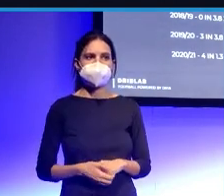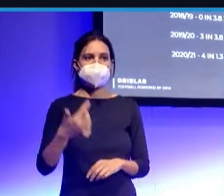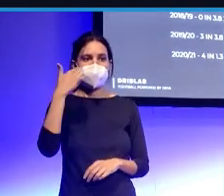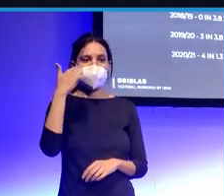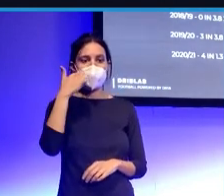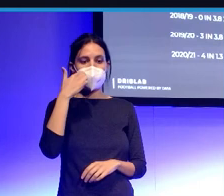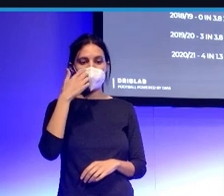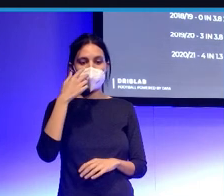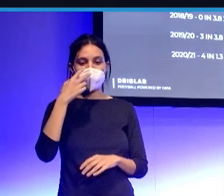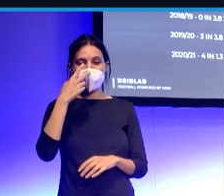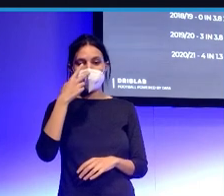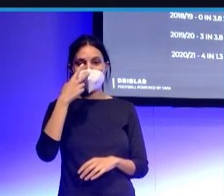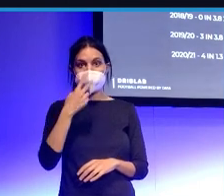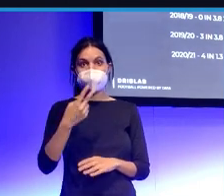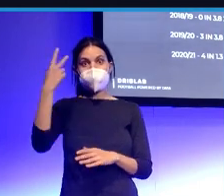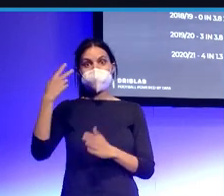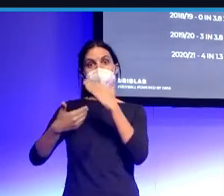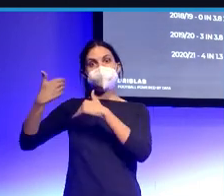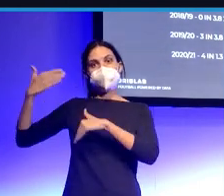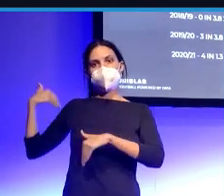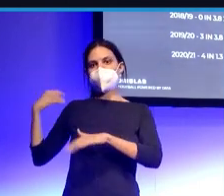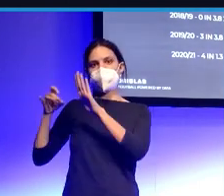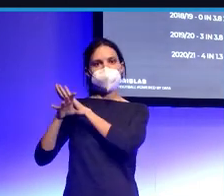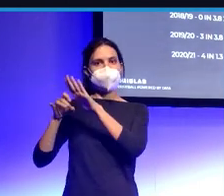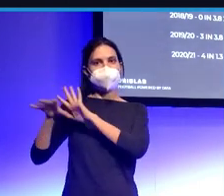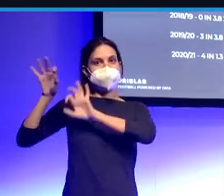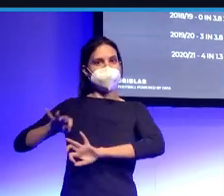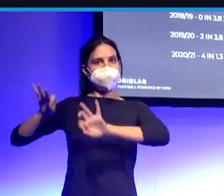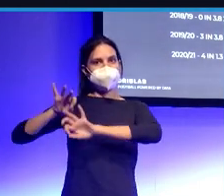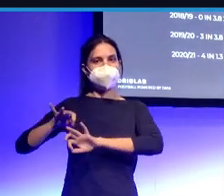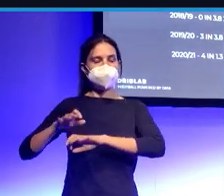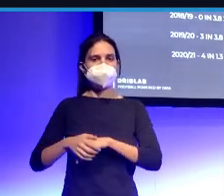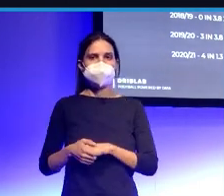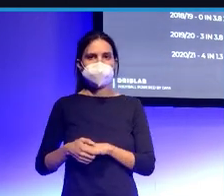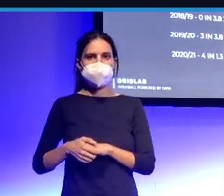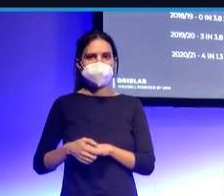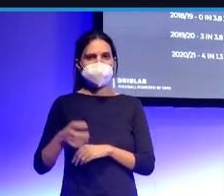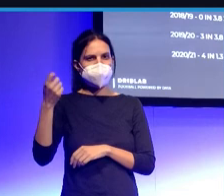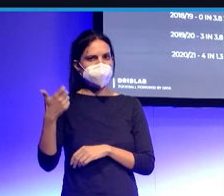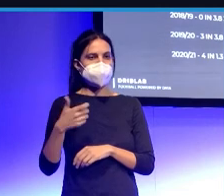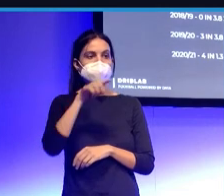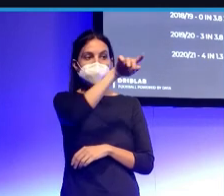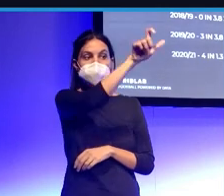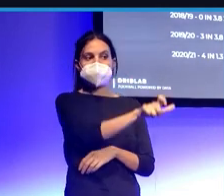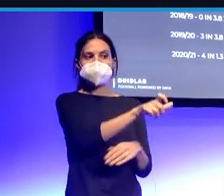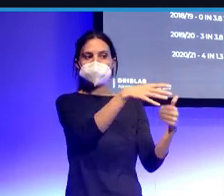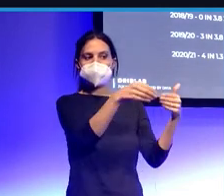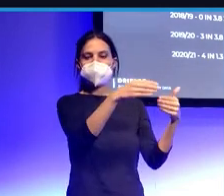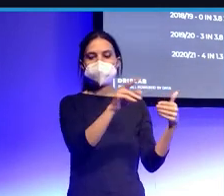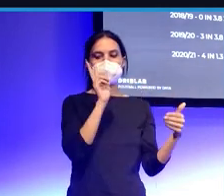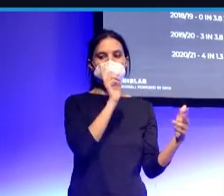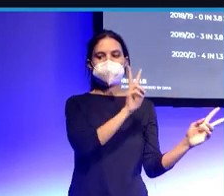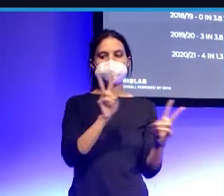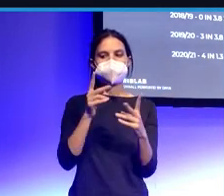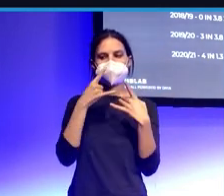dos años anteriores no había metido muchos goles, ¿no? Hacíamos un cliente que, bueno, se había fijado en Sandro Ramírez era bastante caro, porque